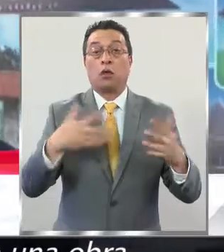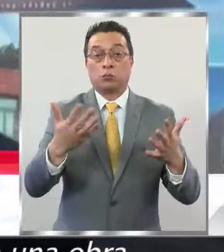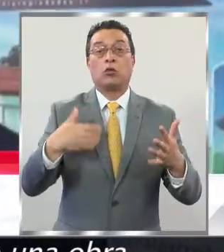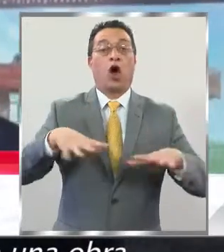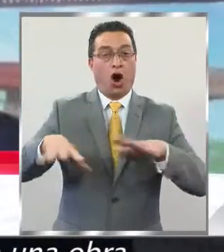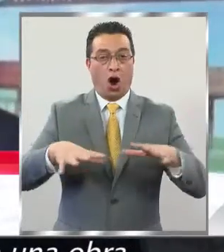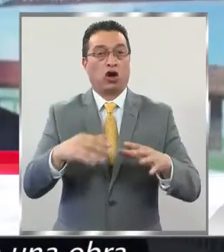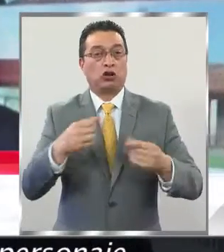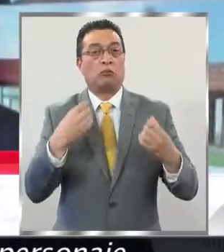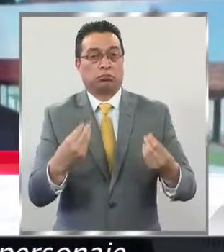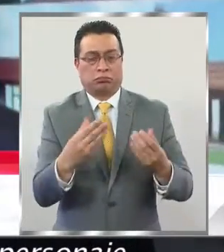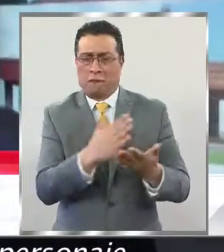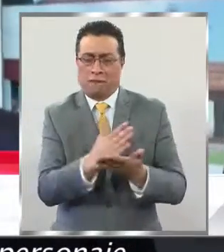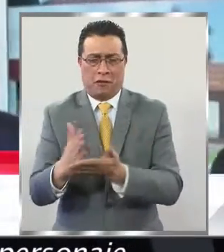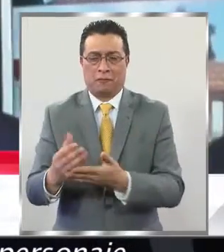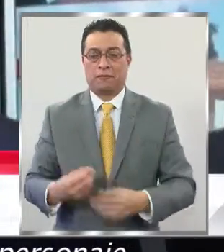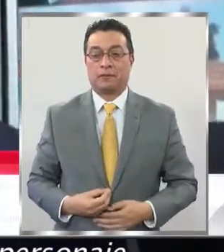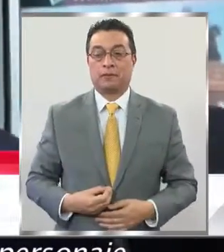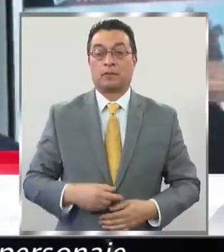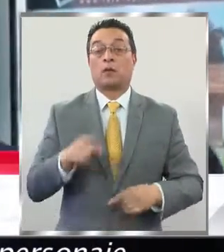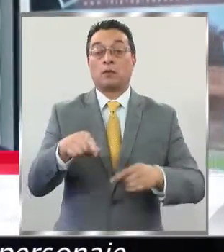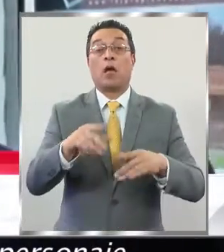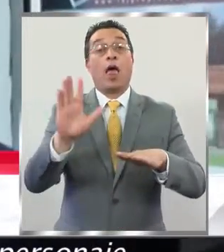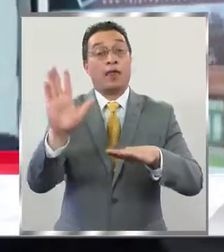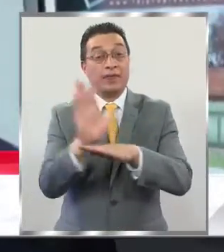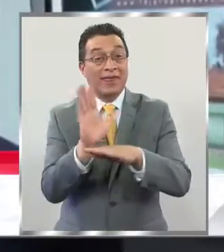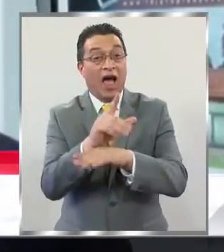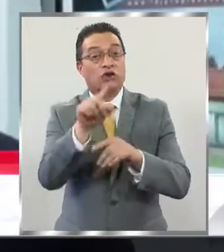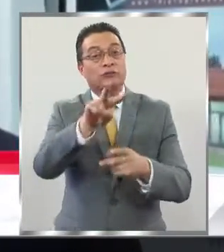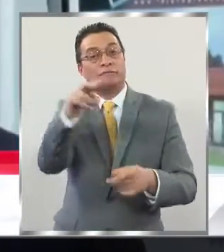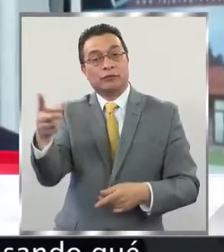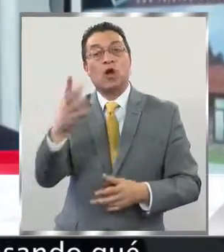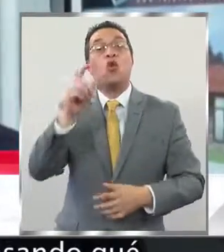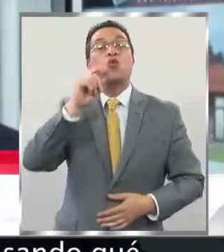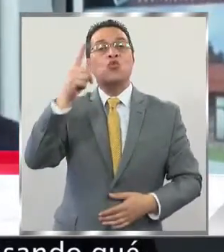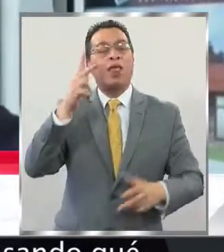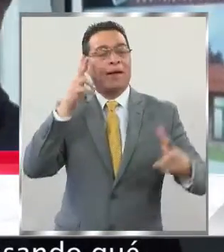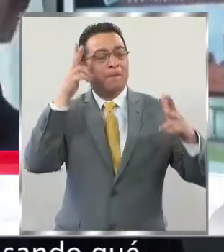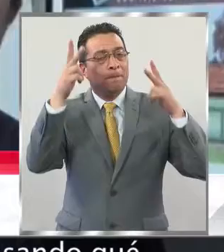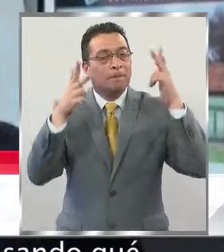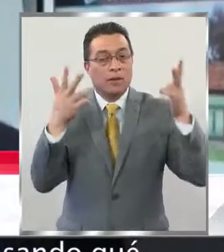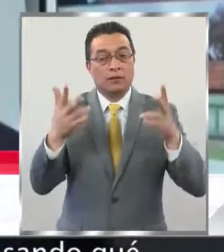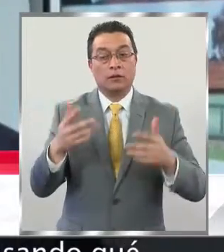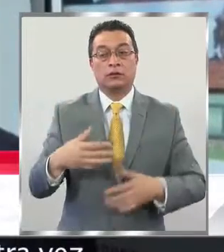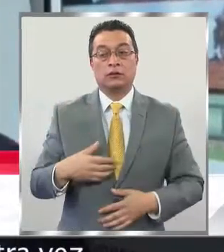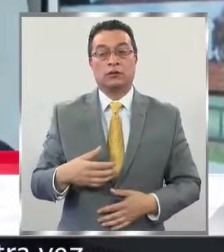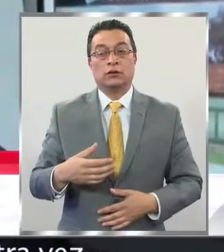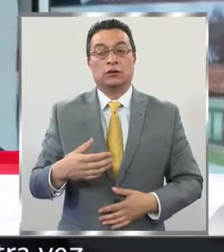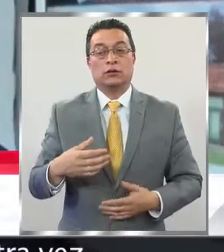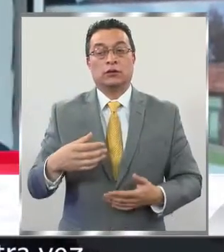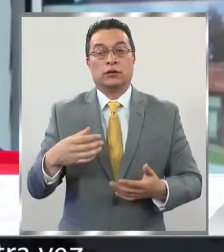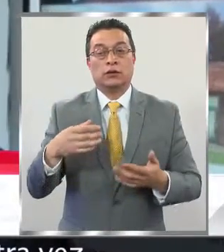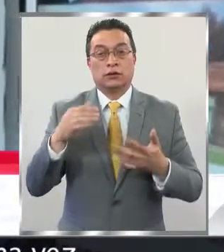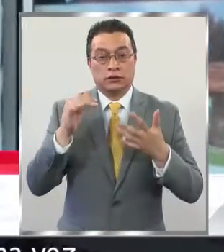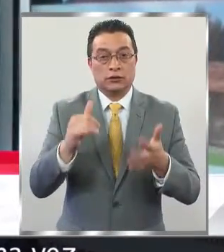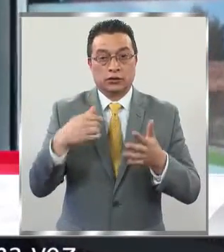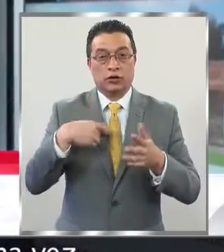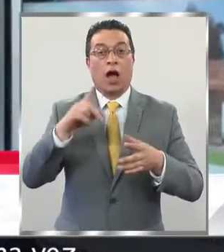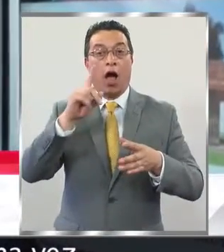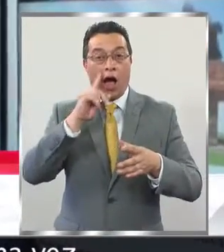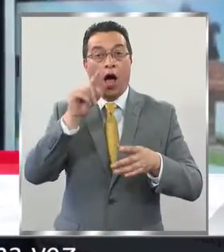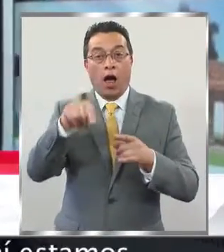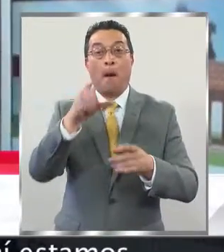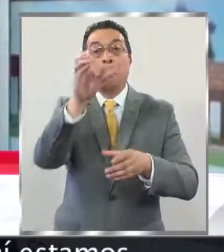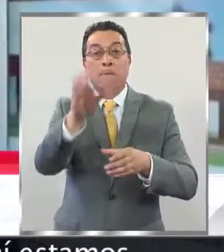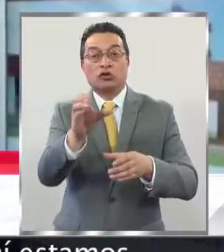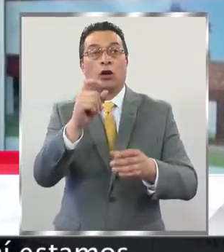Oye, y van a participar de una obra de teatro, ya sabes qué personaje te Sí, digo, todavía estoy pensando en qué personaje, porque también lo